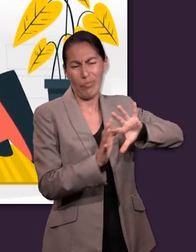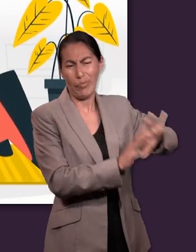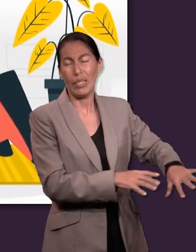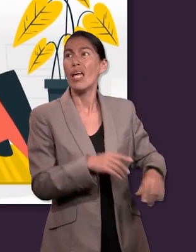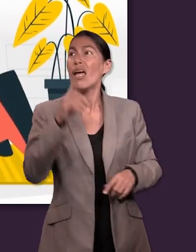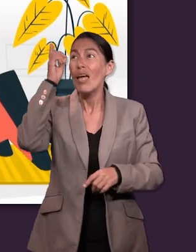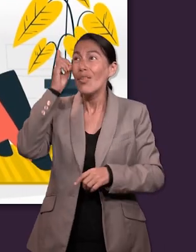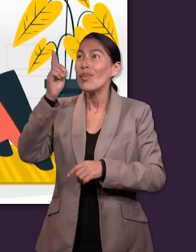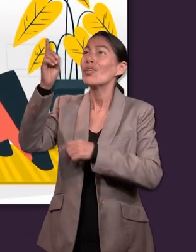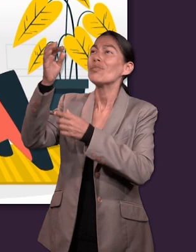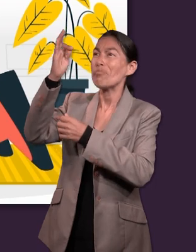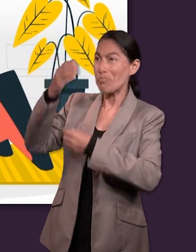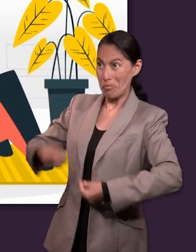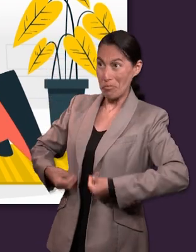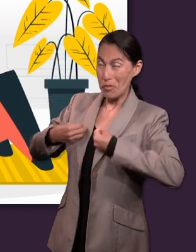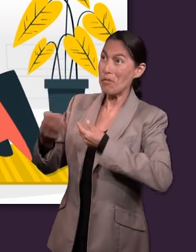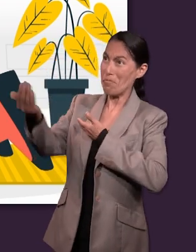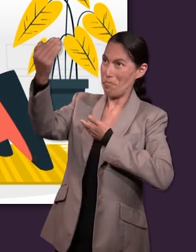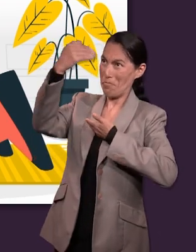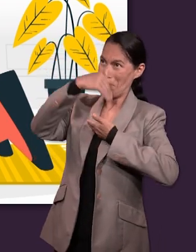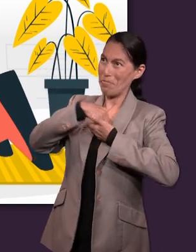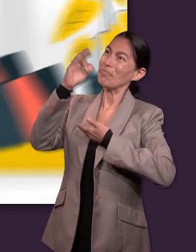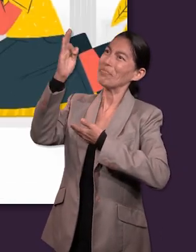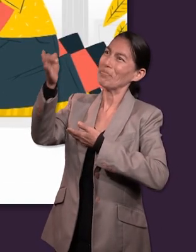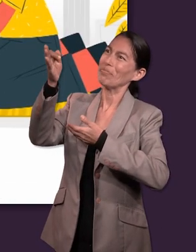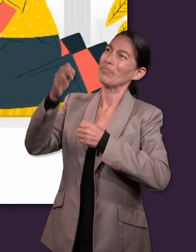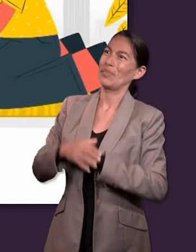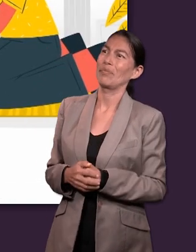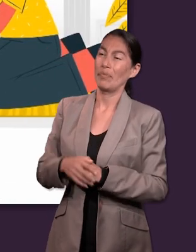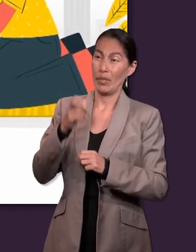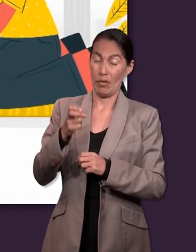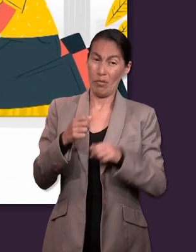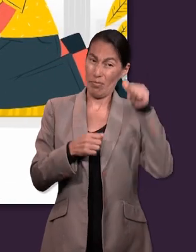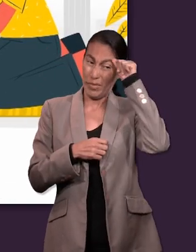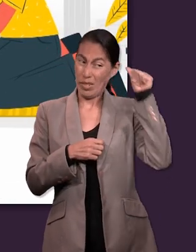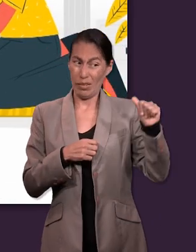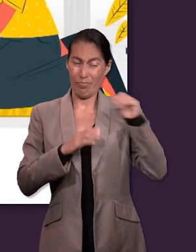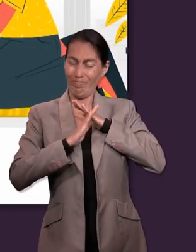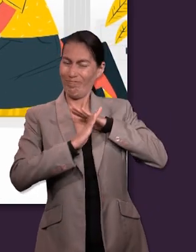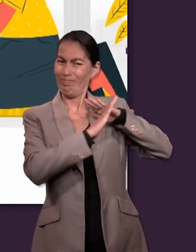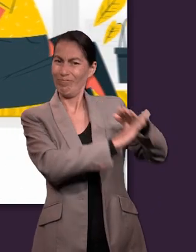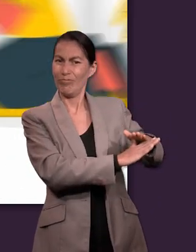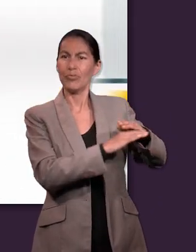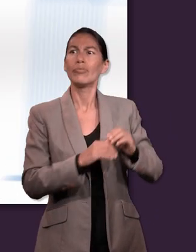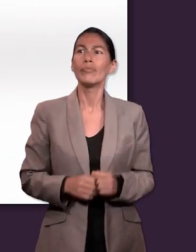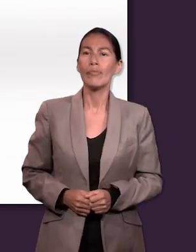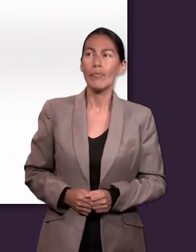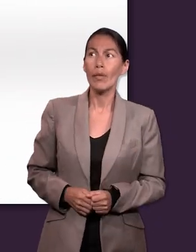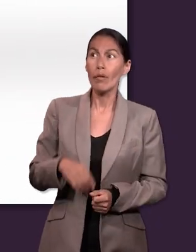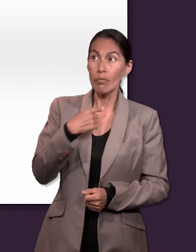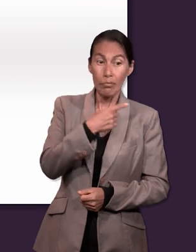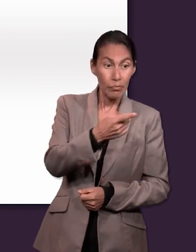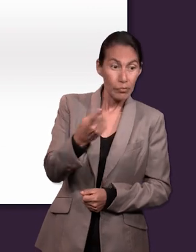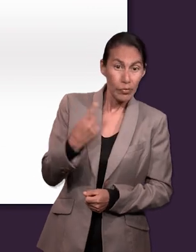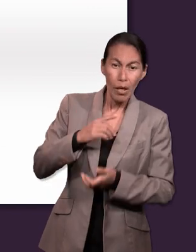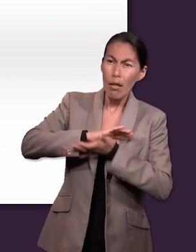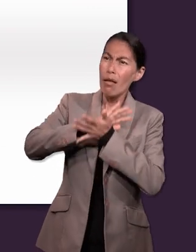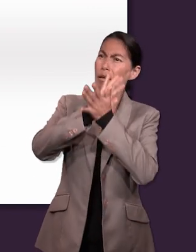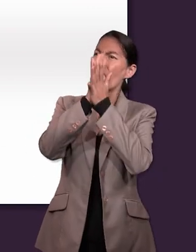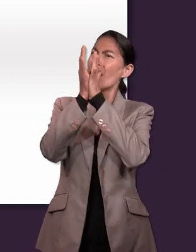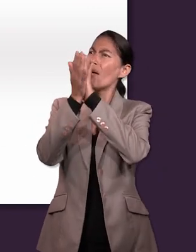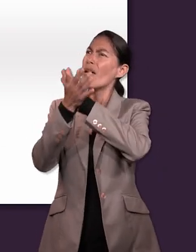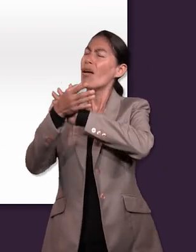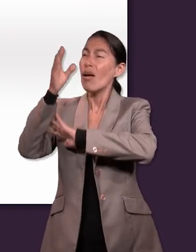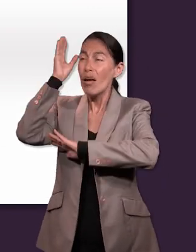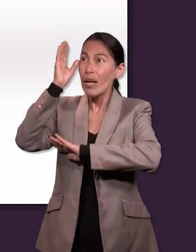y la obra del Espíritu Santo en nuestra vida y rechazar el control del pecado. Somos transformados a la